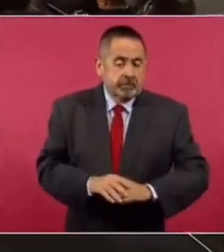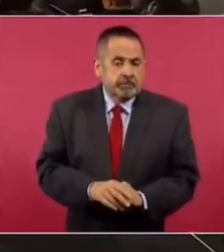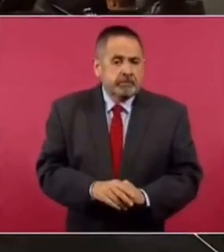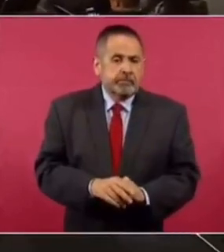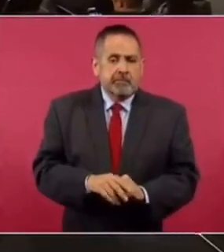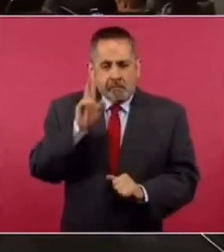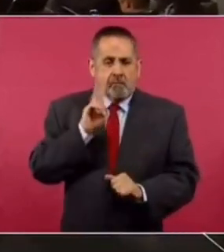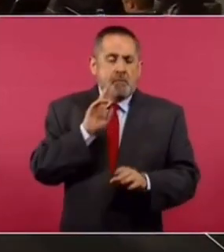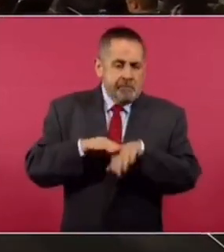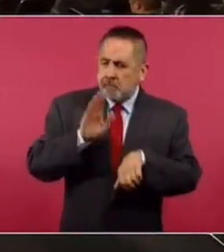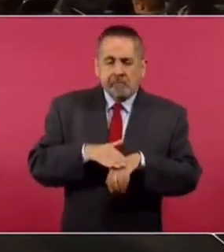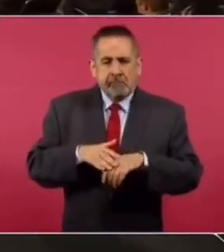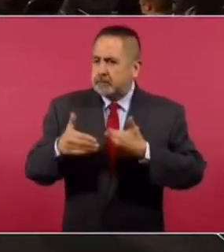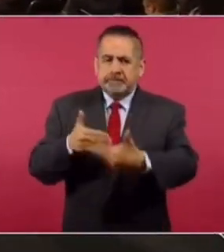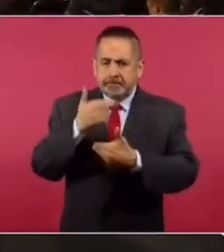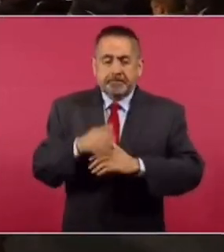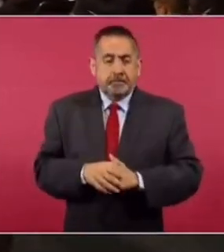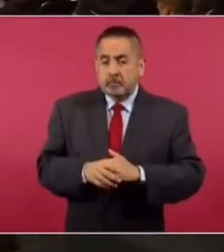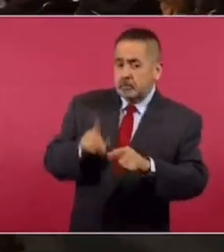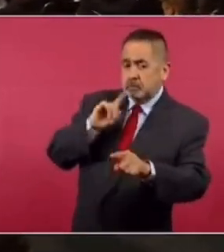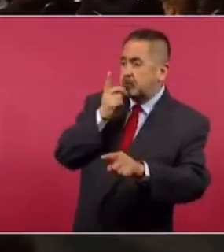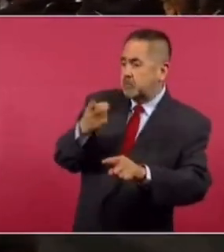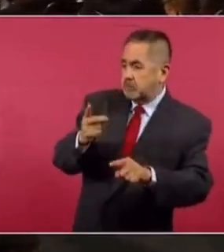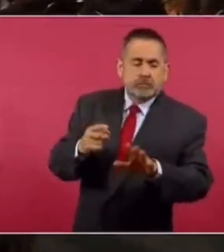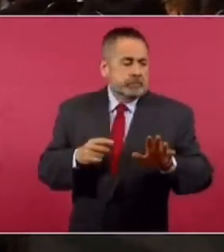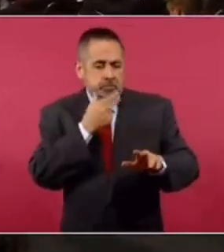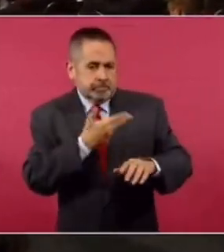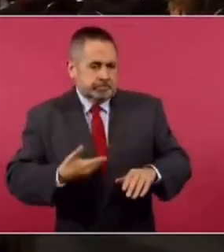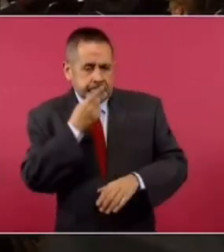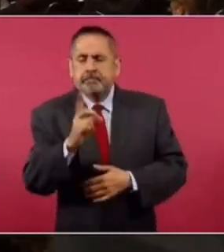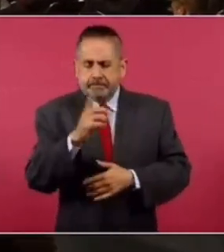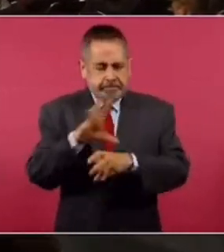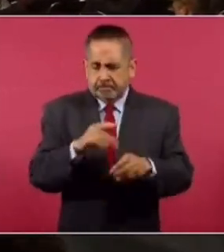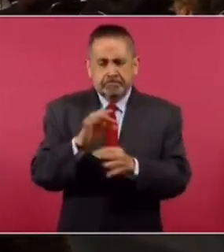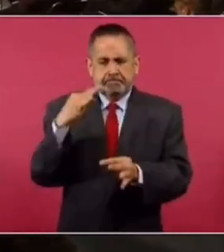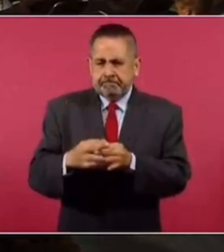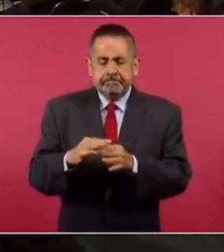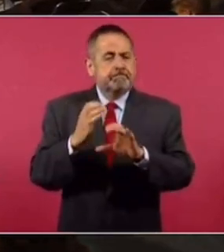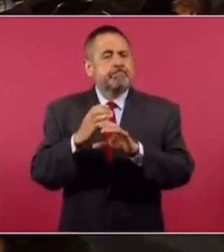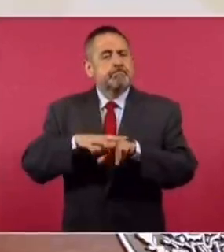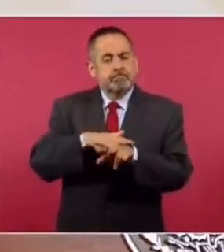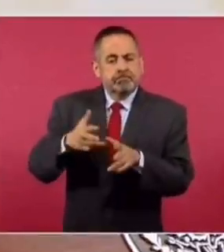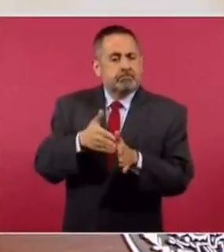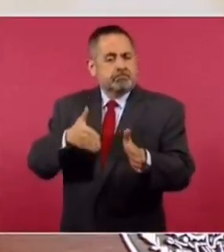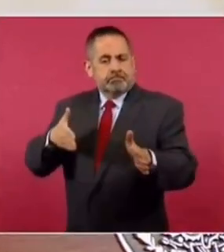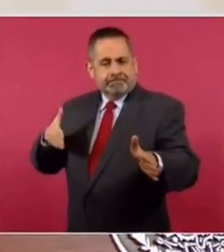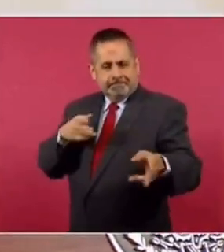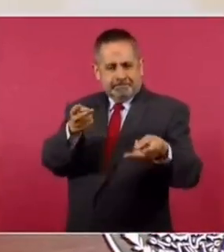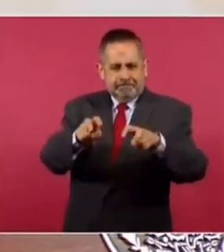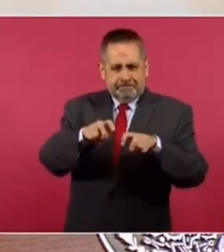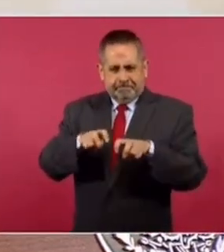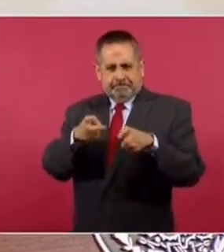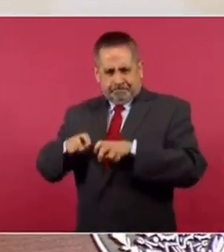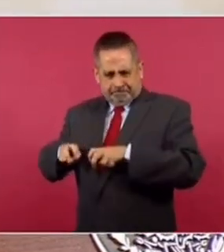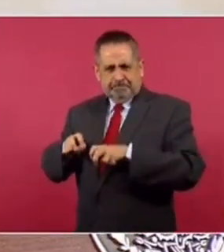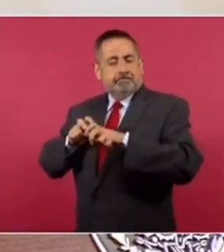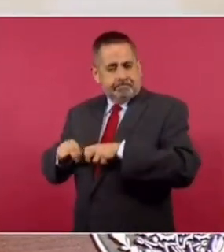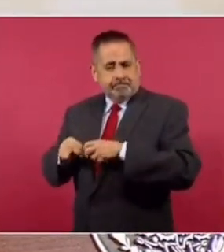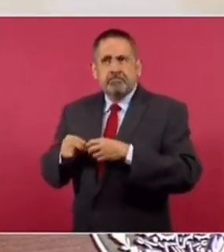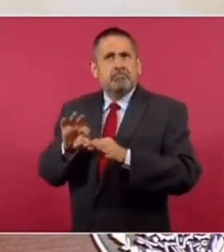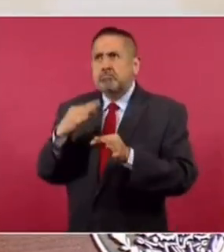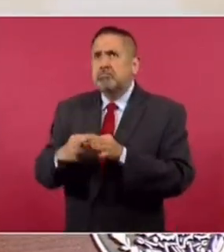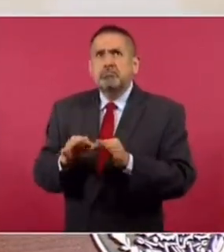Pero ya vamos a estar muy avanzados. Y ya para diciembre todo. Y para siempre todo. Los primeros vagones, los trenes nos los empiezan a